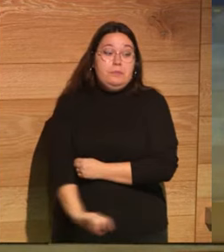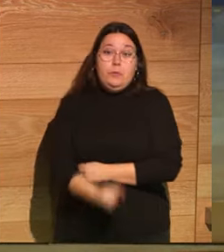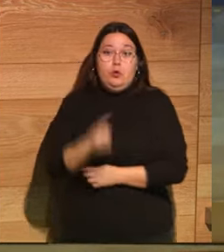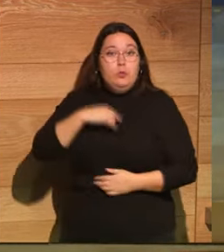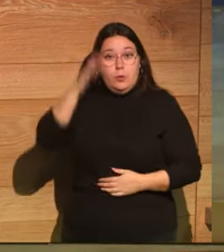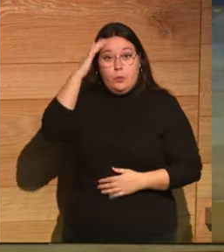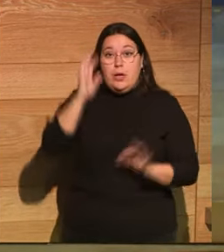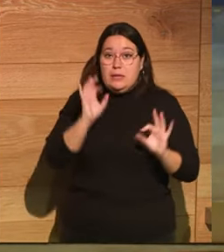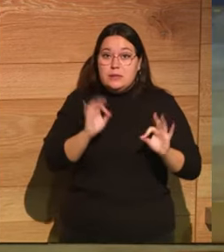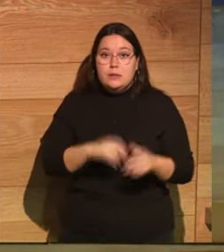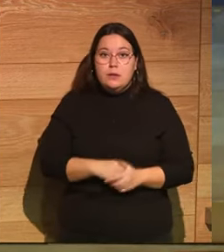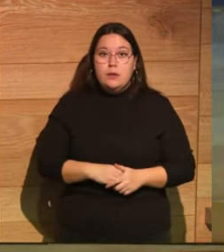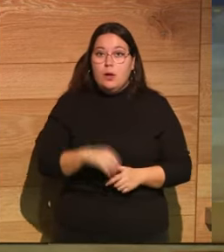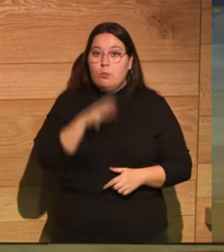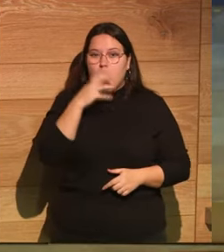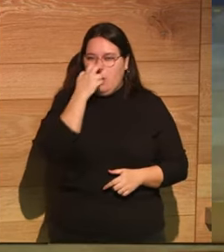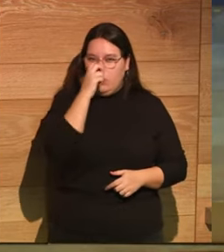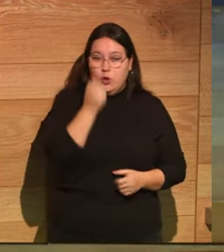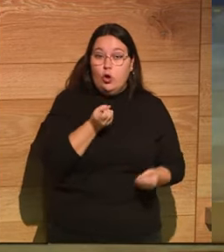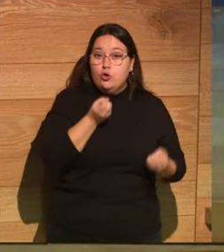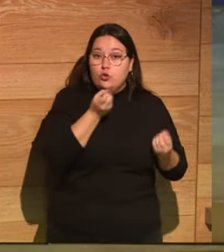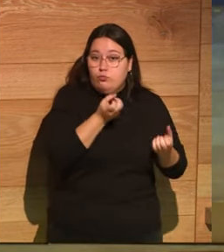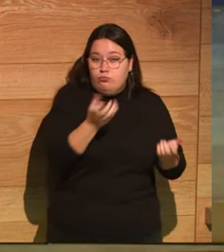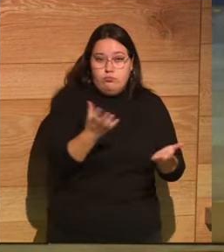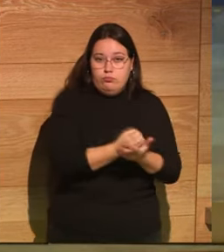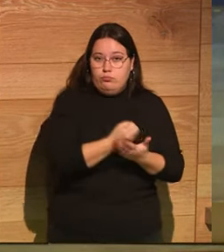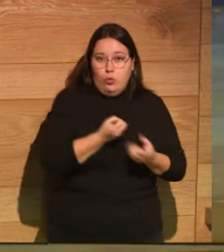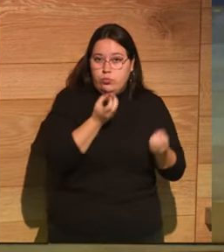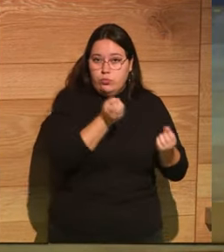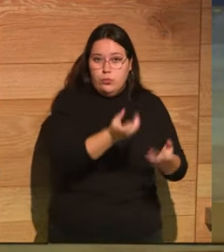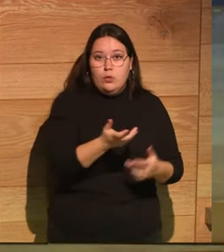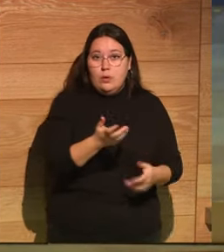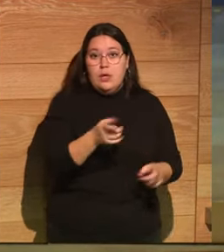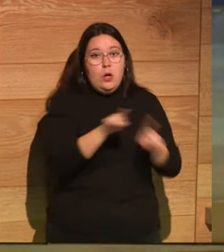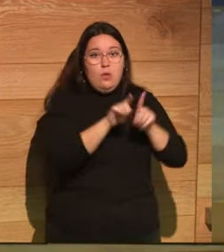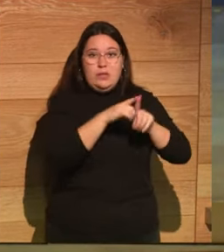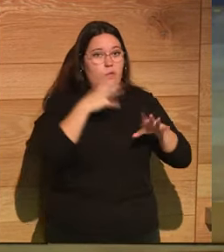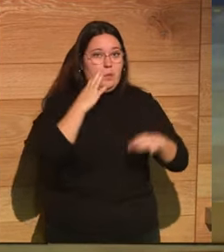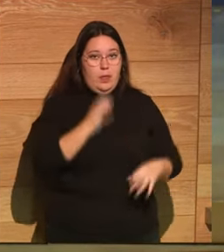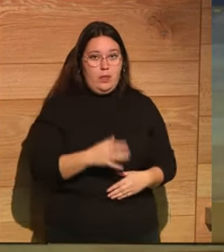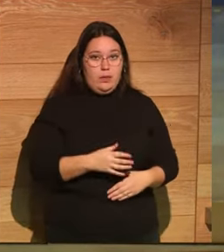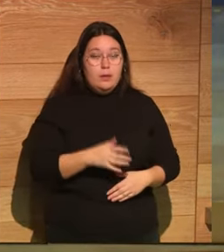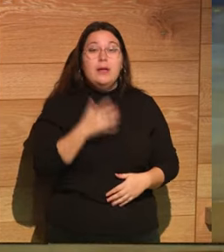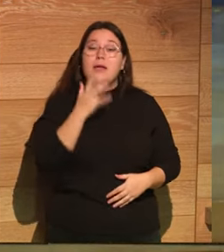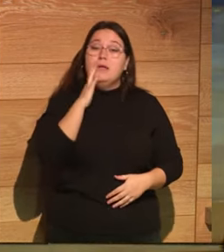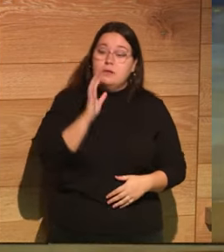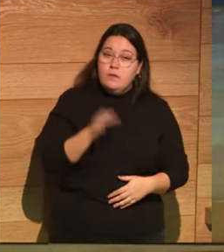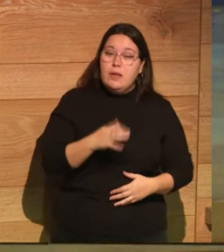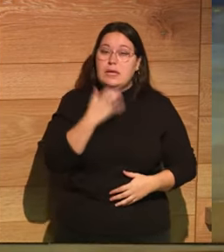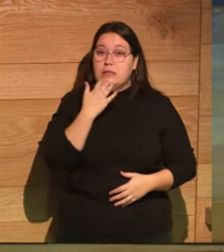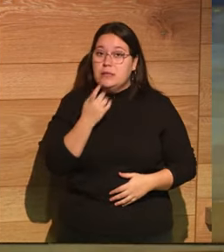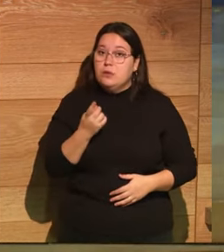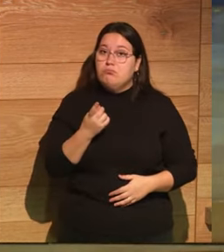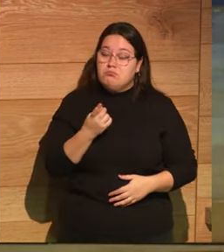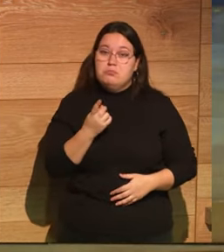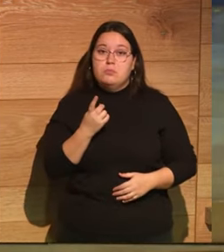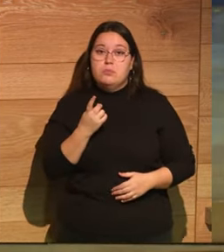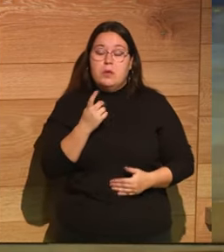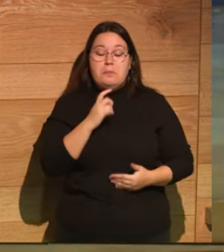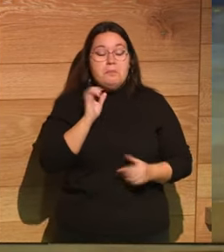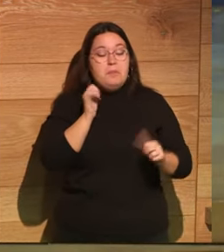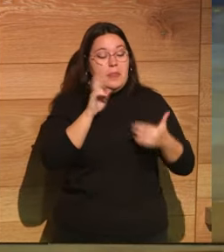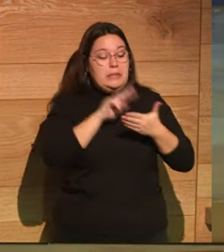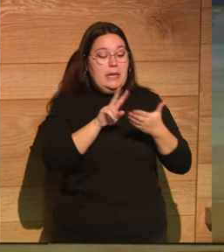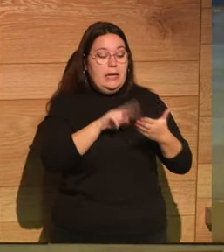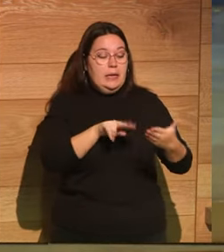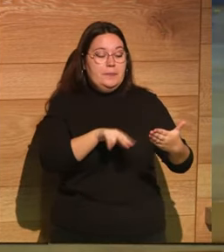porque es así, porque Suetonio te cuenta todos los chismes, todos los rumores, y te los cuenta como verdad. Y es verdad que cuando uno empieza a ver todo lo que te está contando,